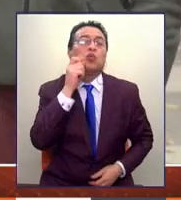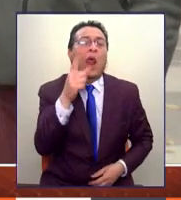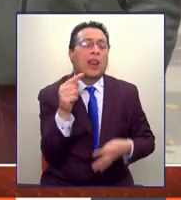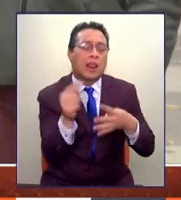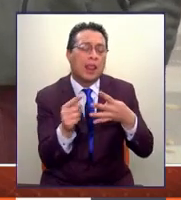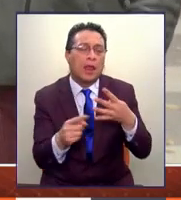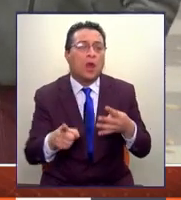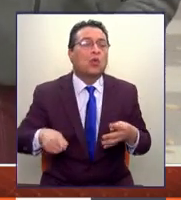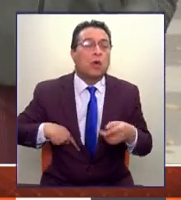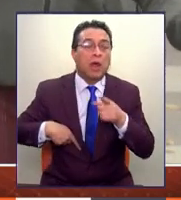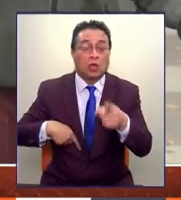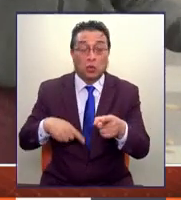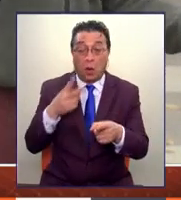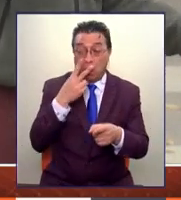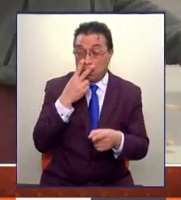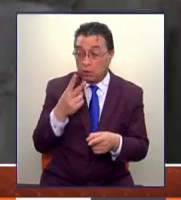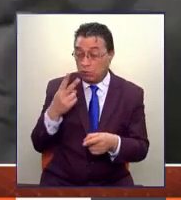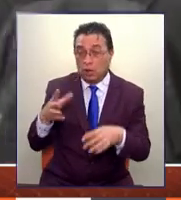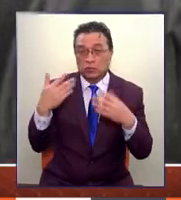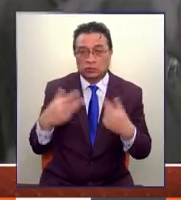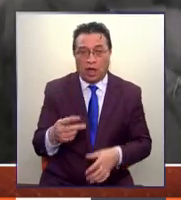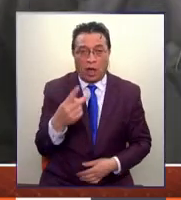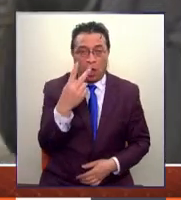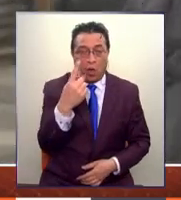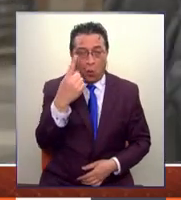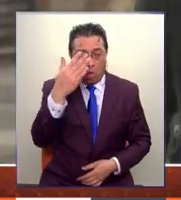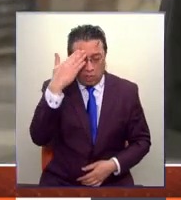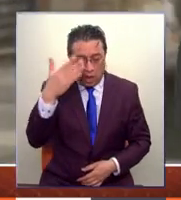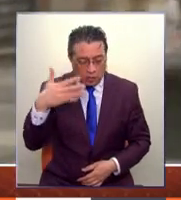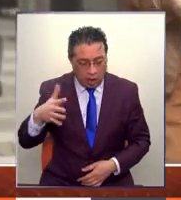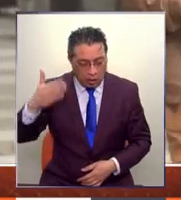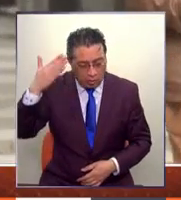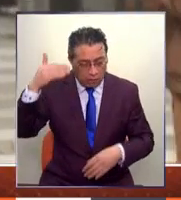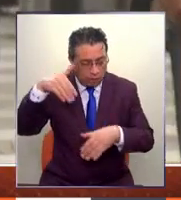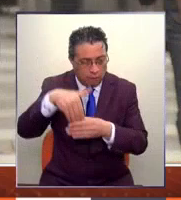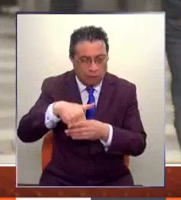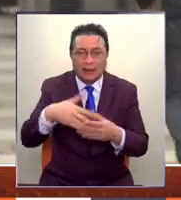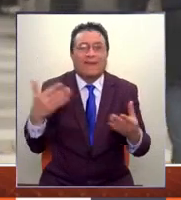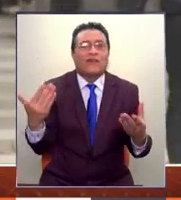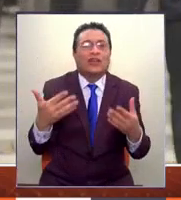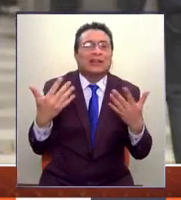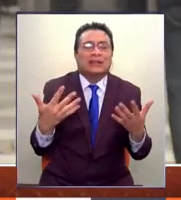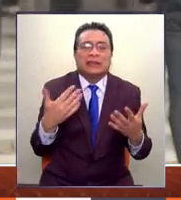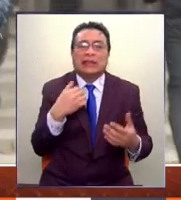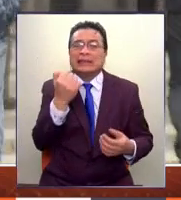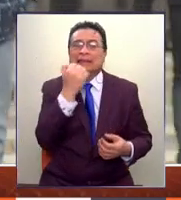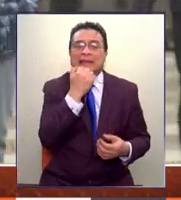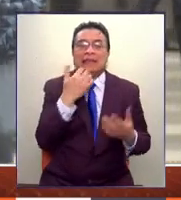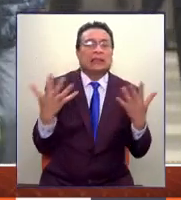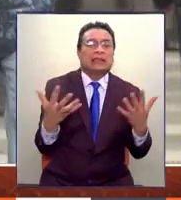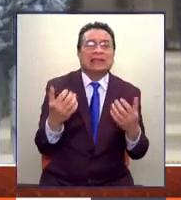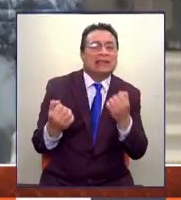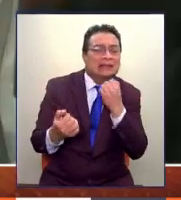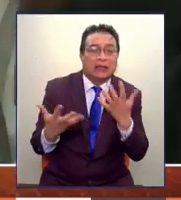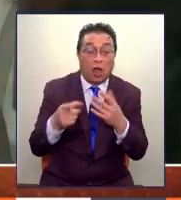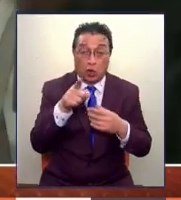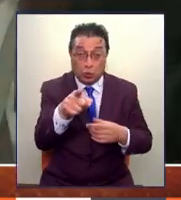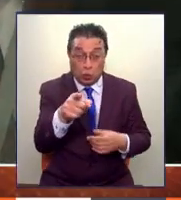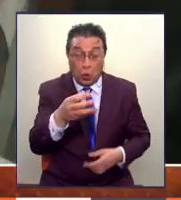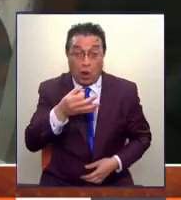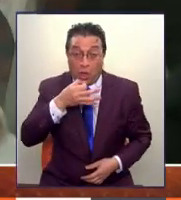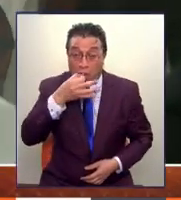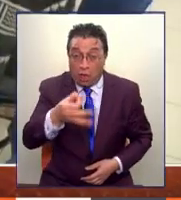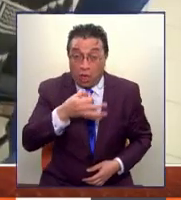Cuando usted mira hoy día, han pasado 24 horas, y piensa, ¿qué nos faltó? ¿Dónde fallamos? Porque cuando usted expone los